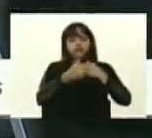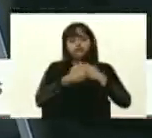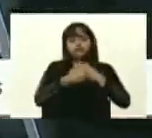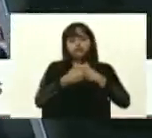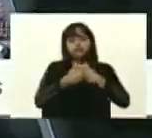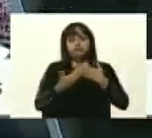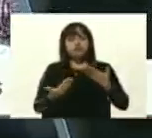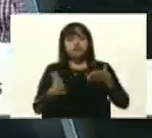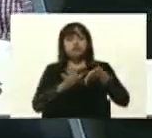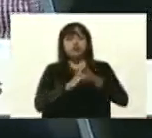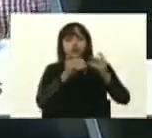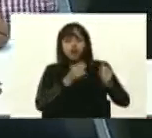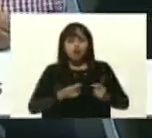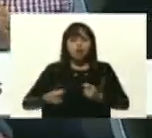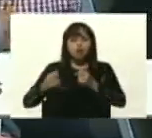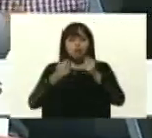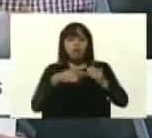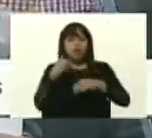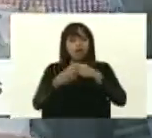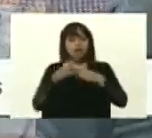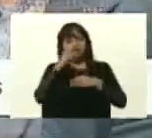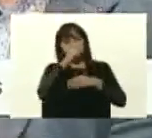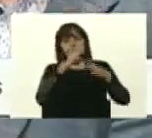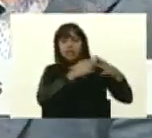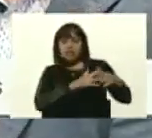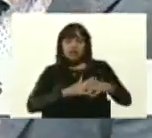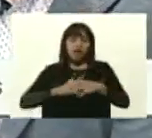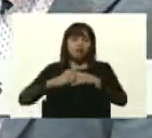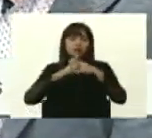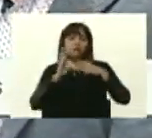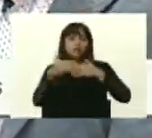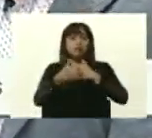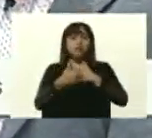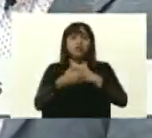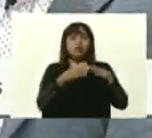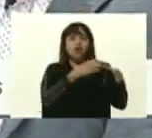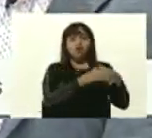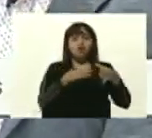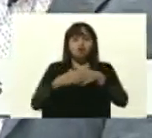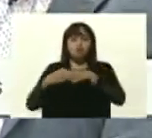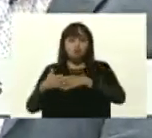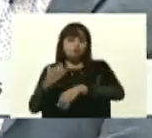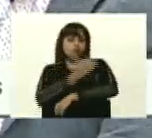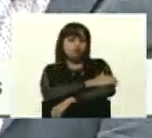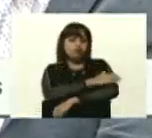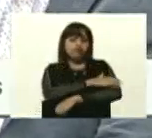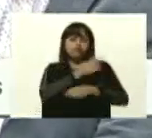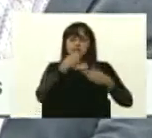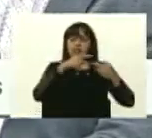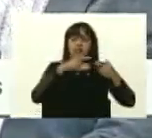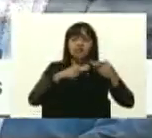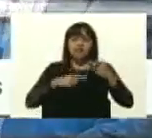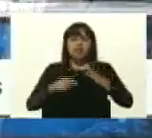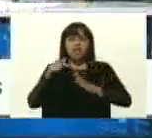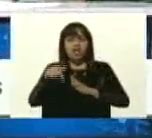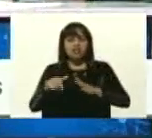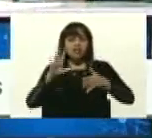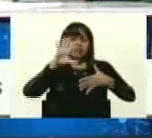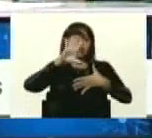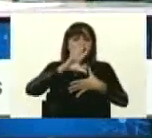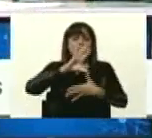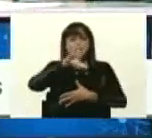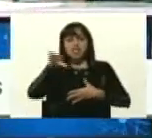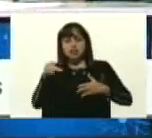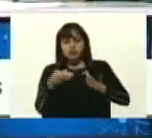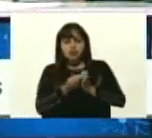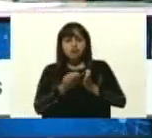cuerpo económico por el imperialismo norteamericano y las oligarquías de este continente y del